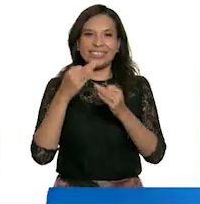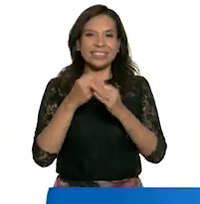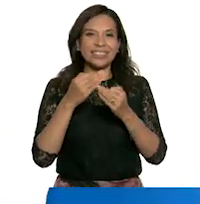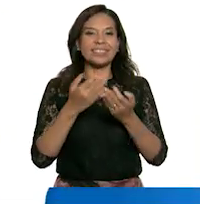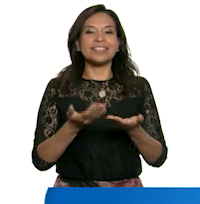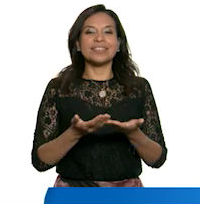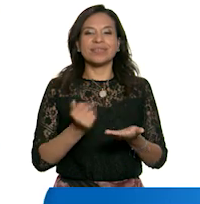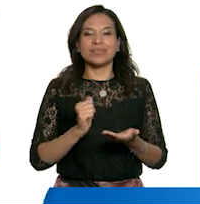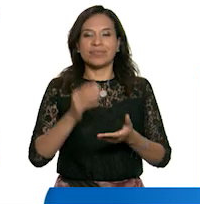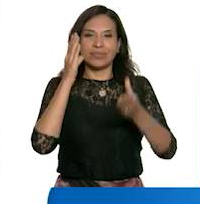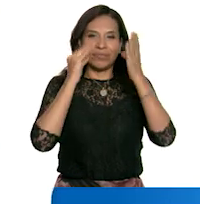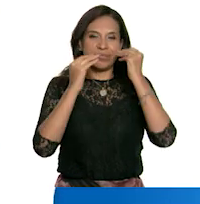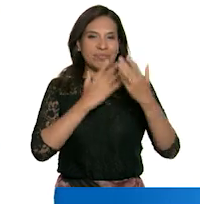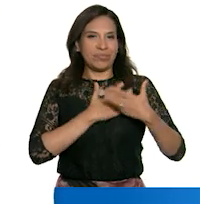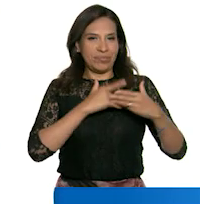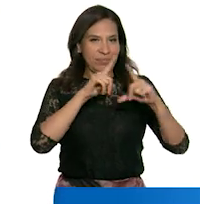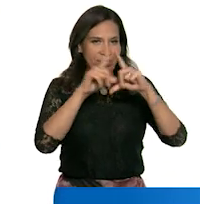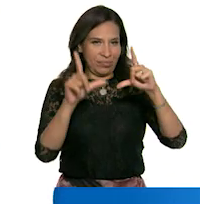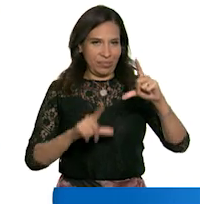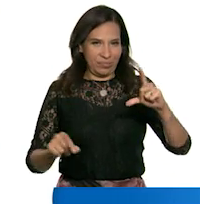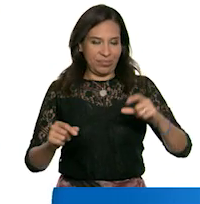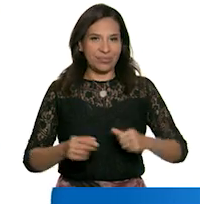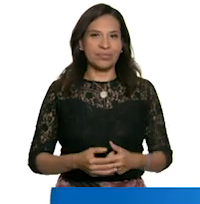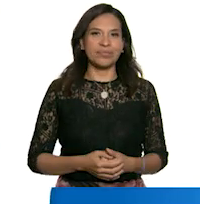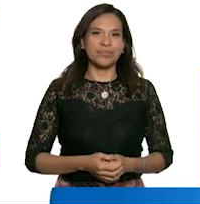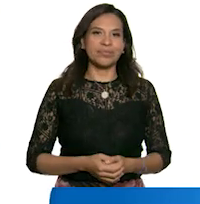continuamos con aprendiendo a amar a México